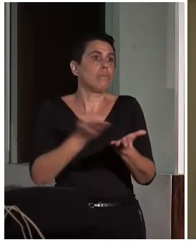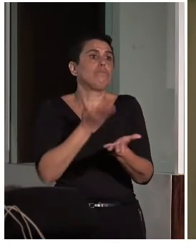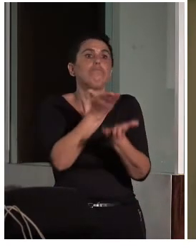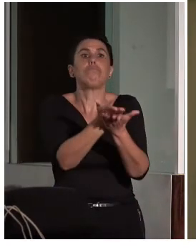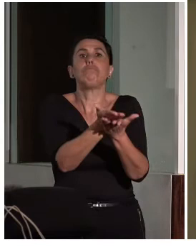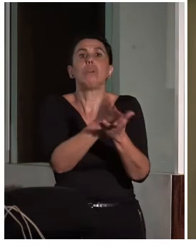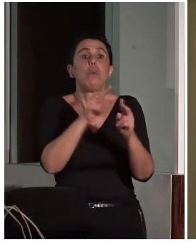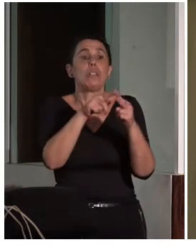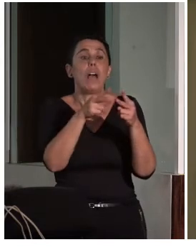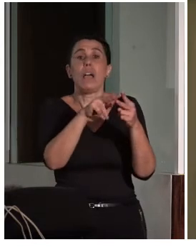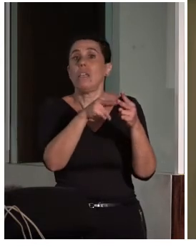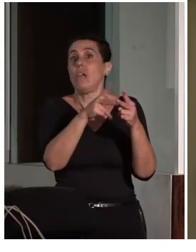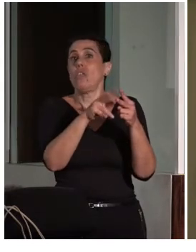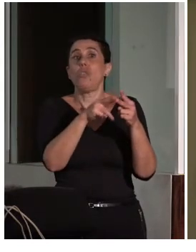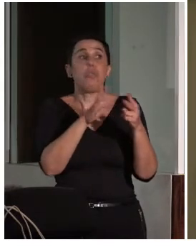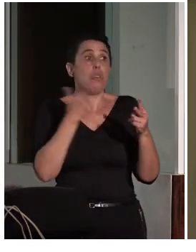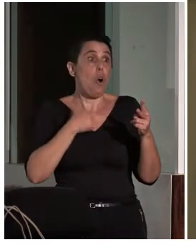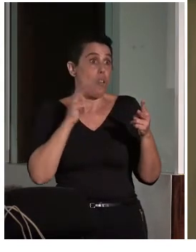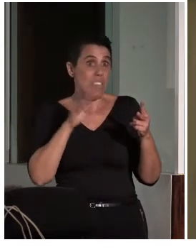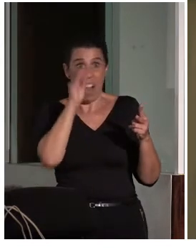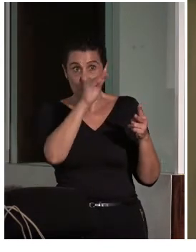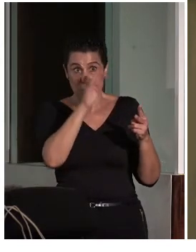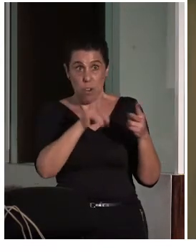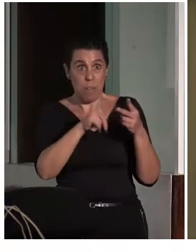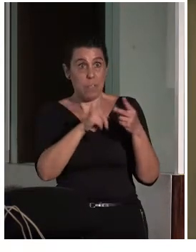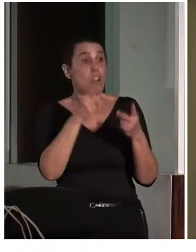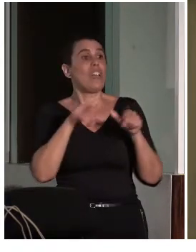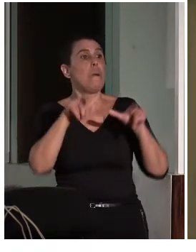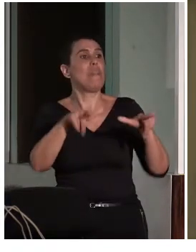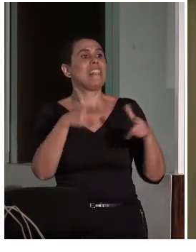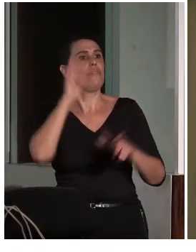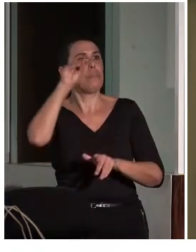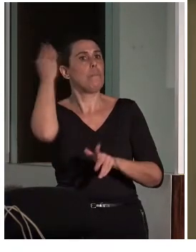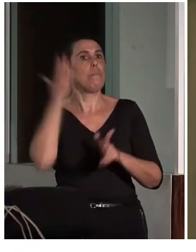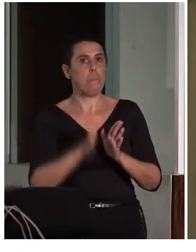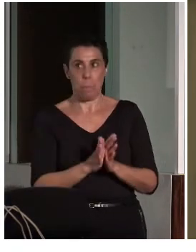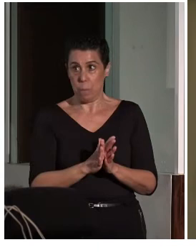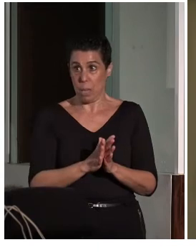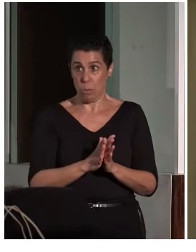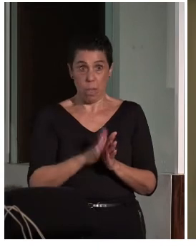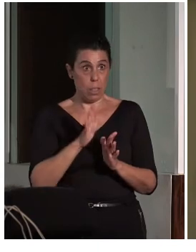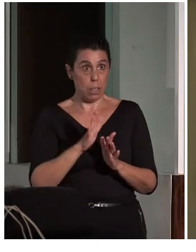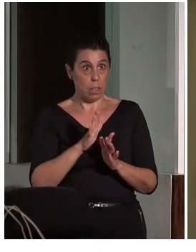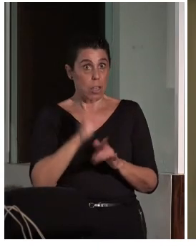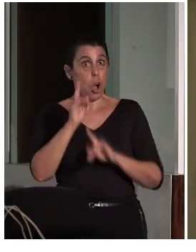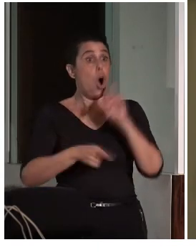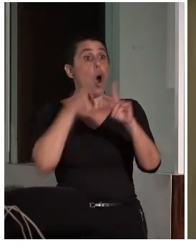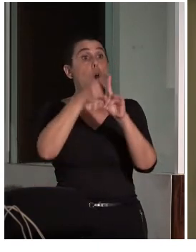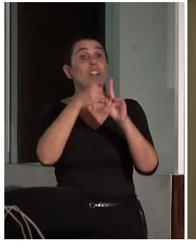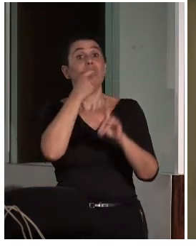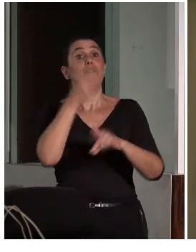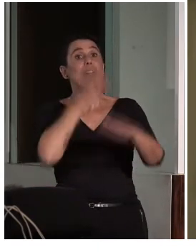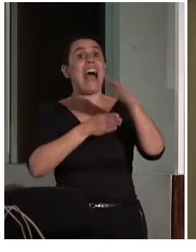formación que ya se han resaltado, y las plataformas virtuales, en principio, para poder acceder al